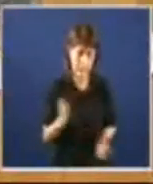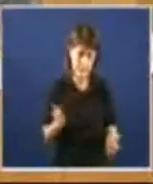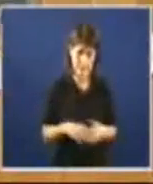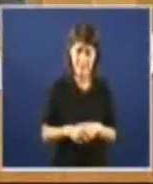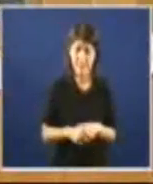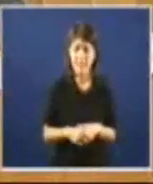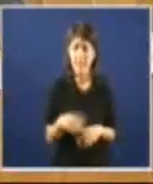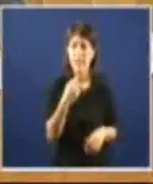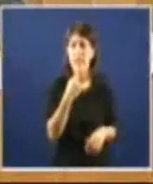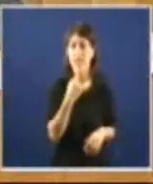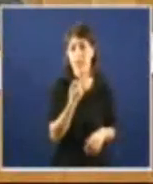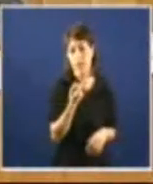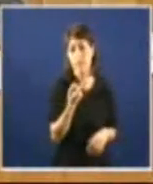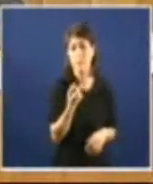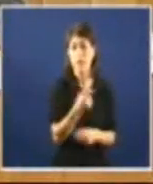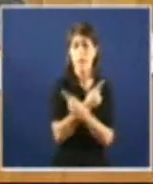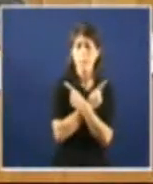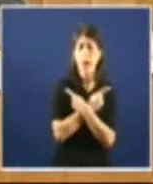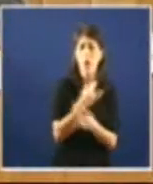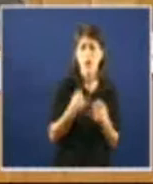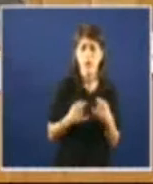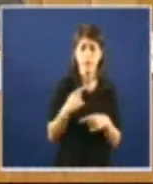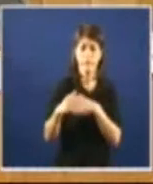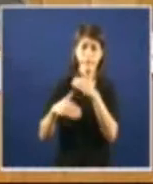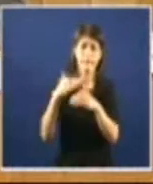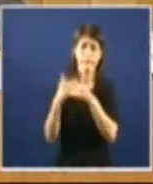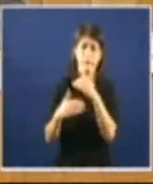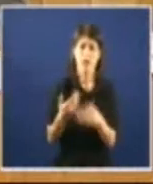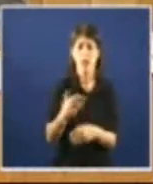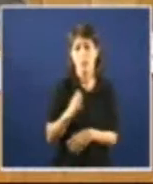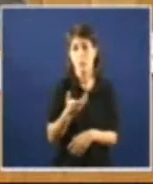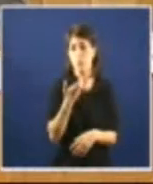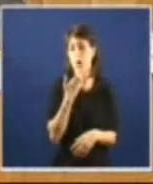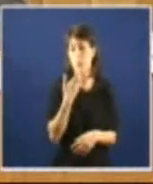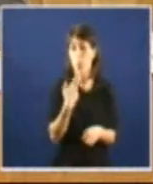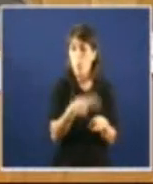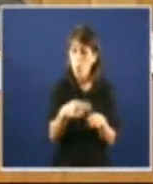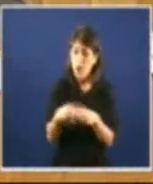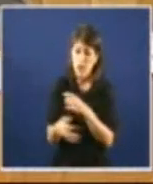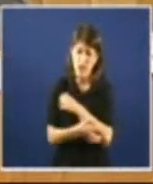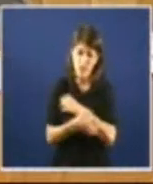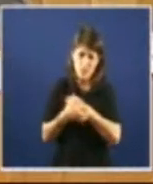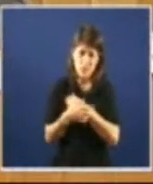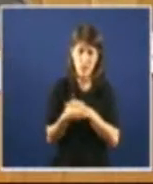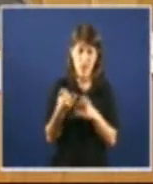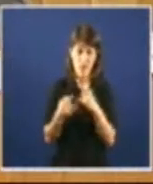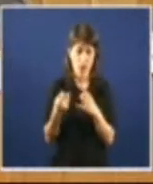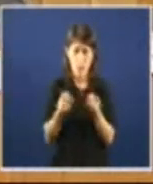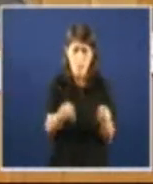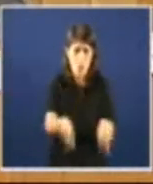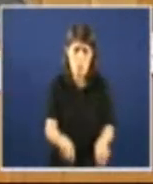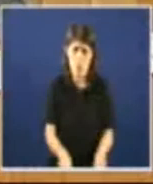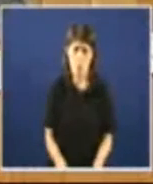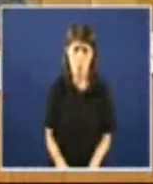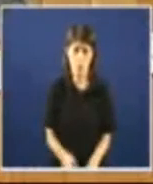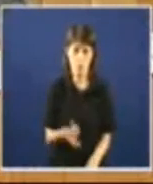Dí, o desemprego en todo o mundo desenvolvido leva cadado moitos casos níveis récord. As políticas de austeridade únicamente empeoraron eses problemas,